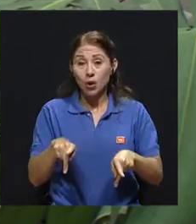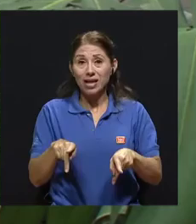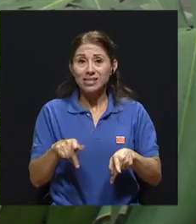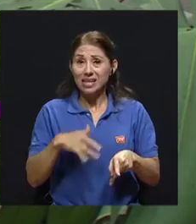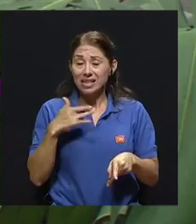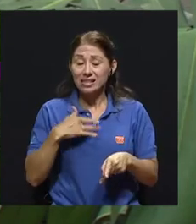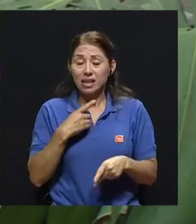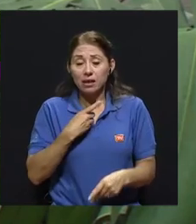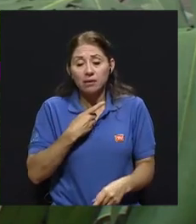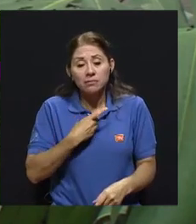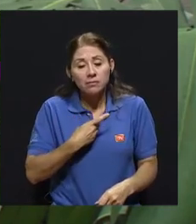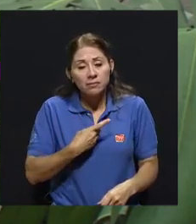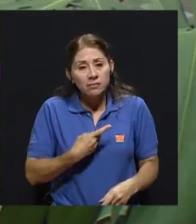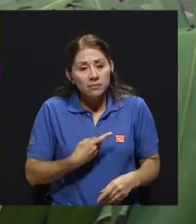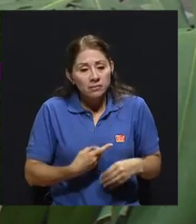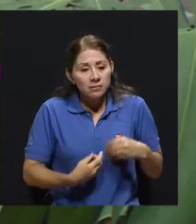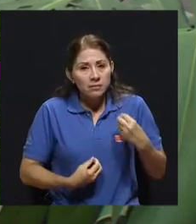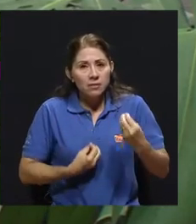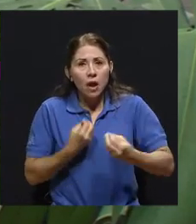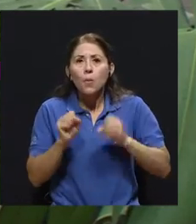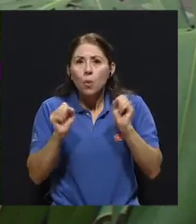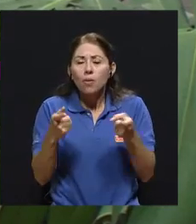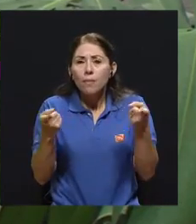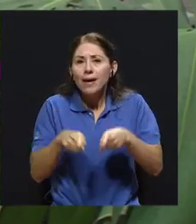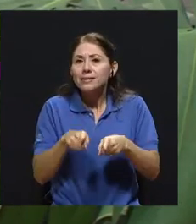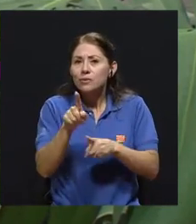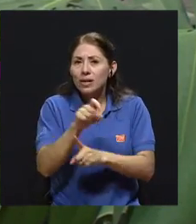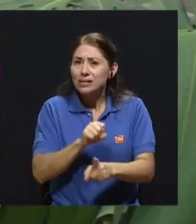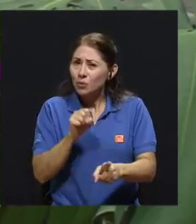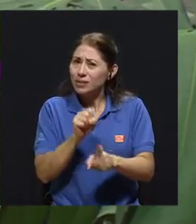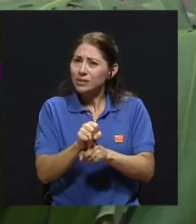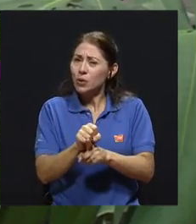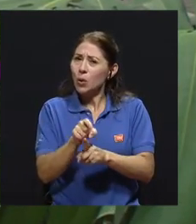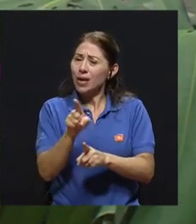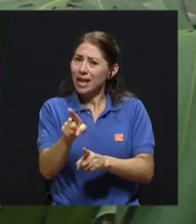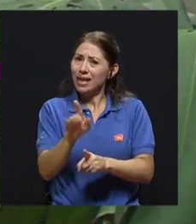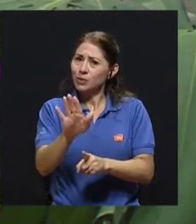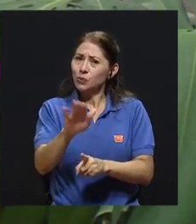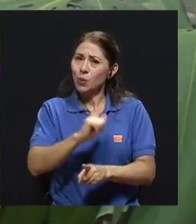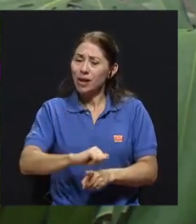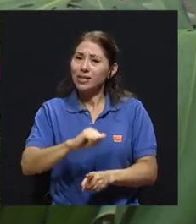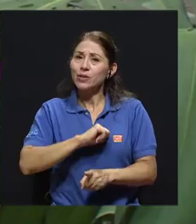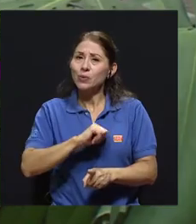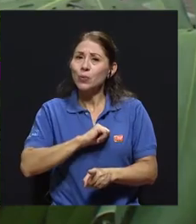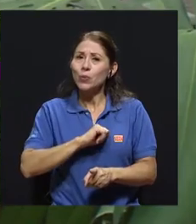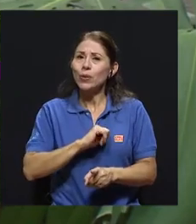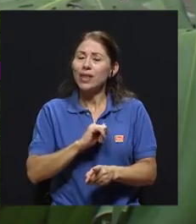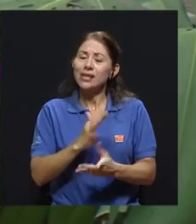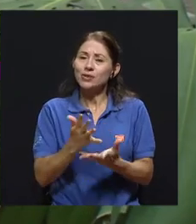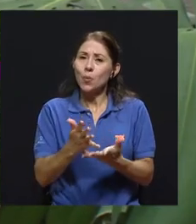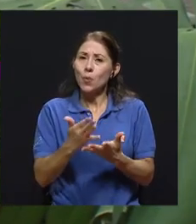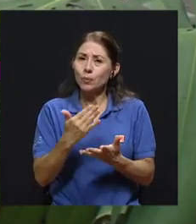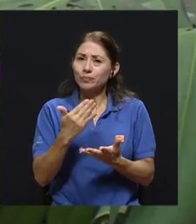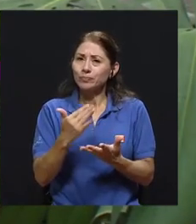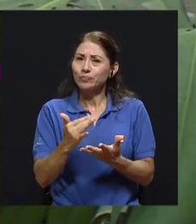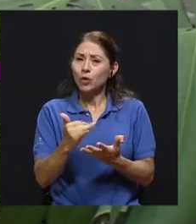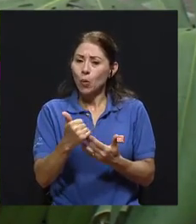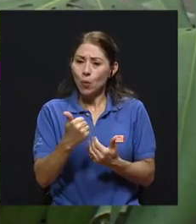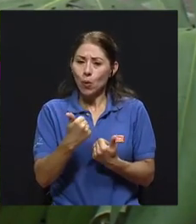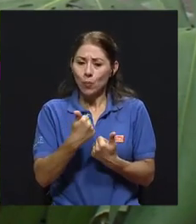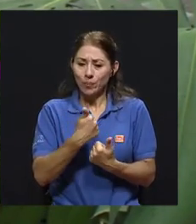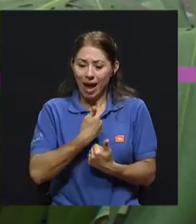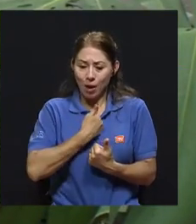pasan ese umbral pueden llegar a un punto en que más bien la actitud que se asume es como describía usted, o sea,